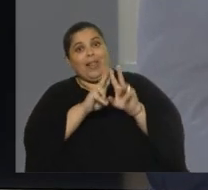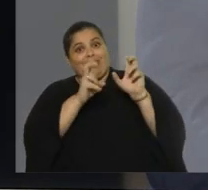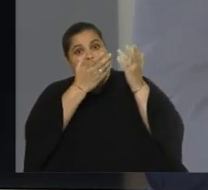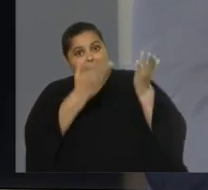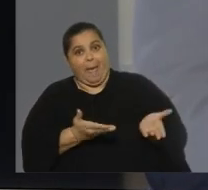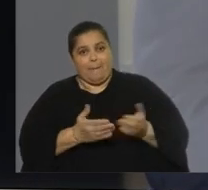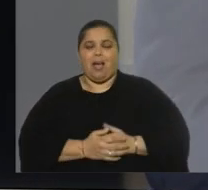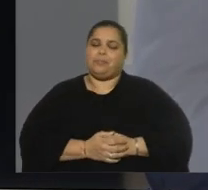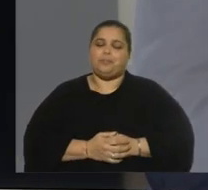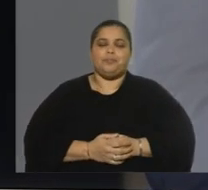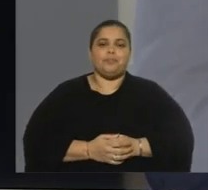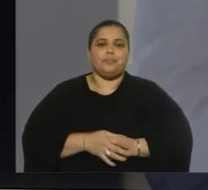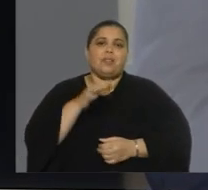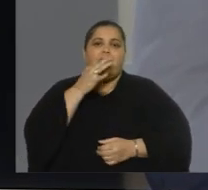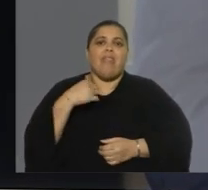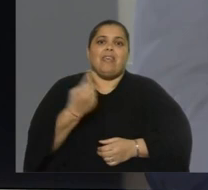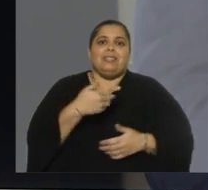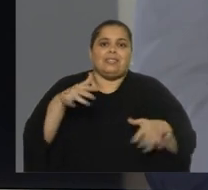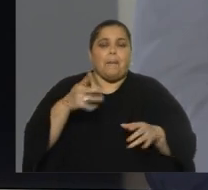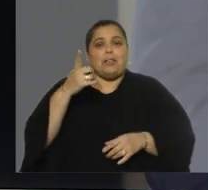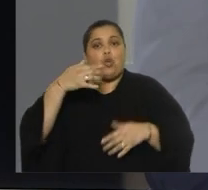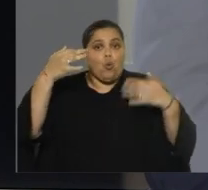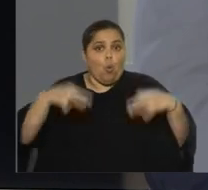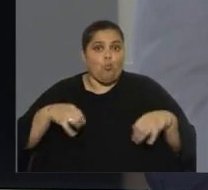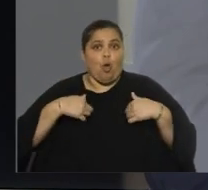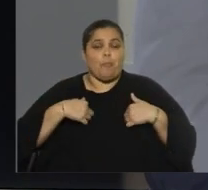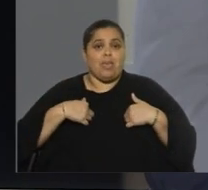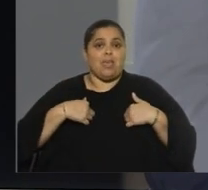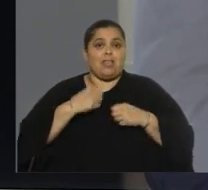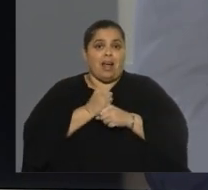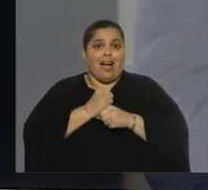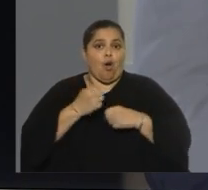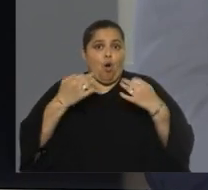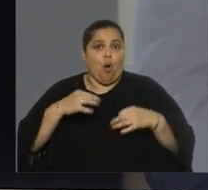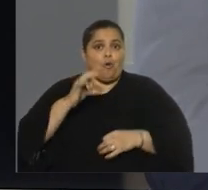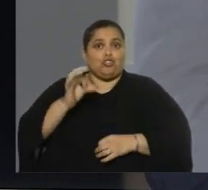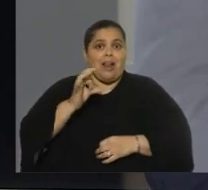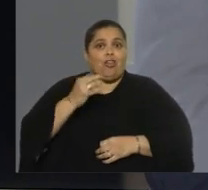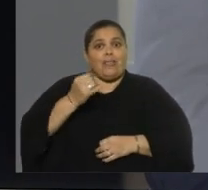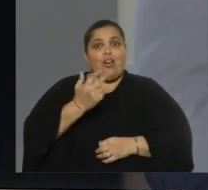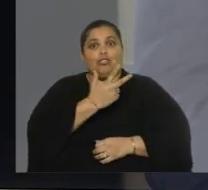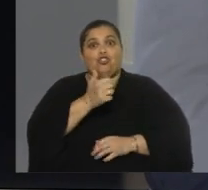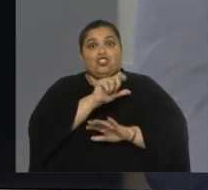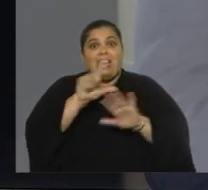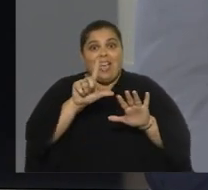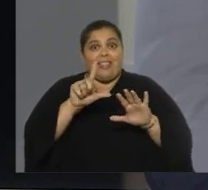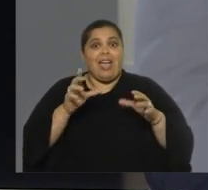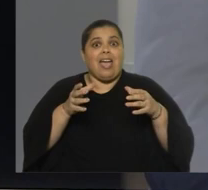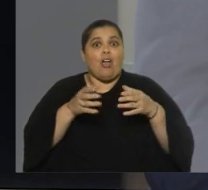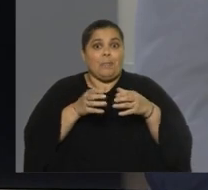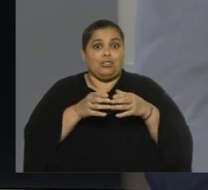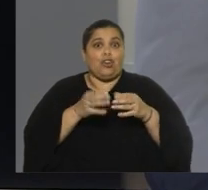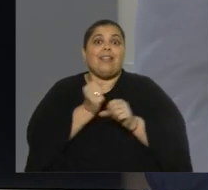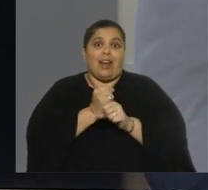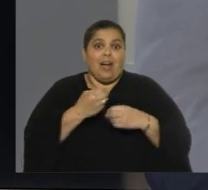Bueno, dicen. Pero yo trato de cumplir mi función como senadora. Tengo siete comisiones, o sea que trabajo mucho,